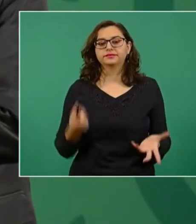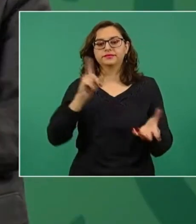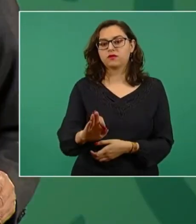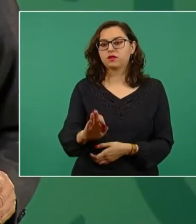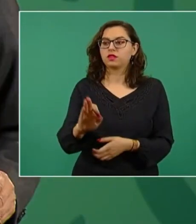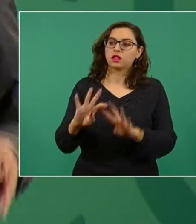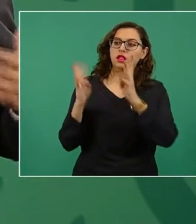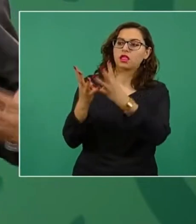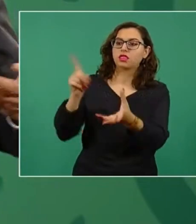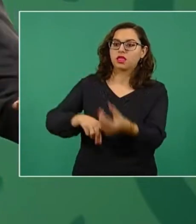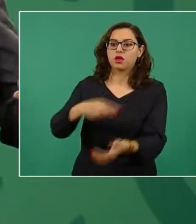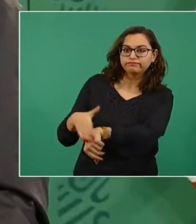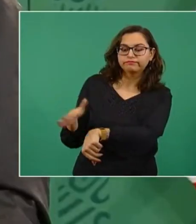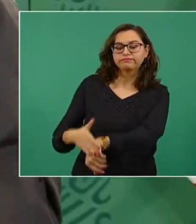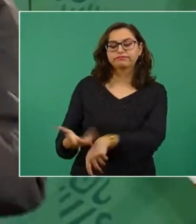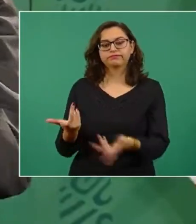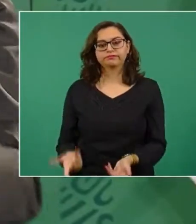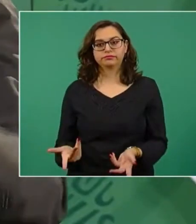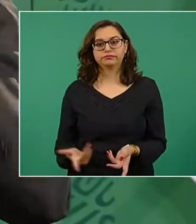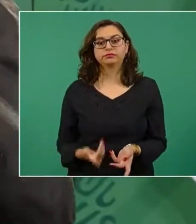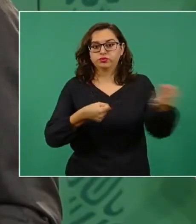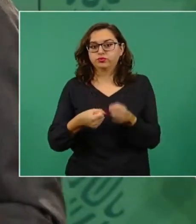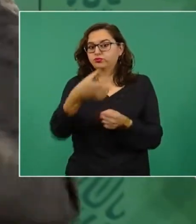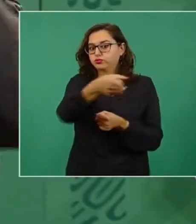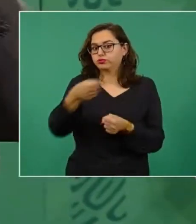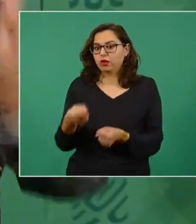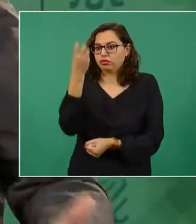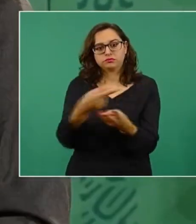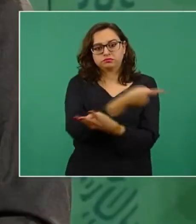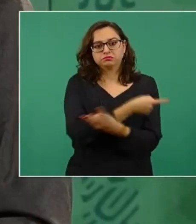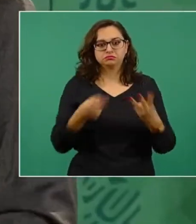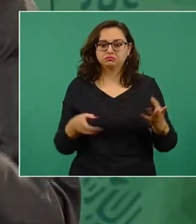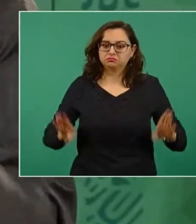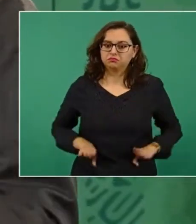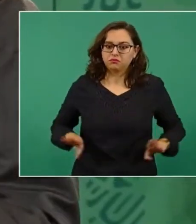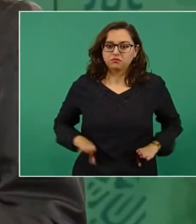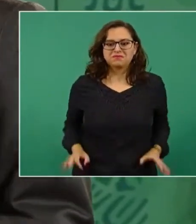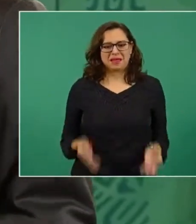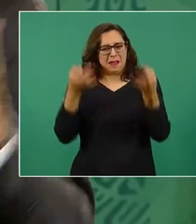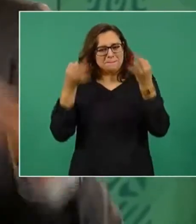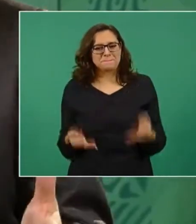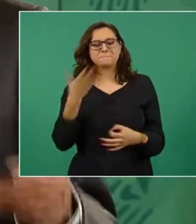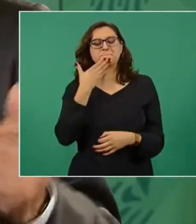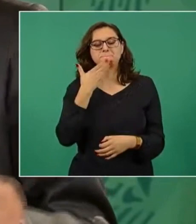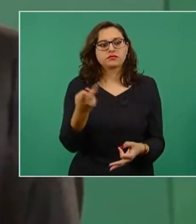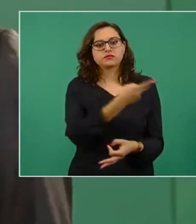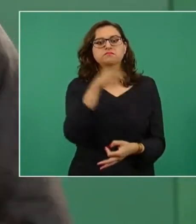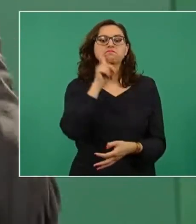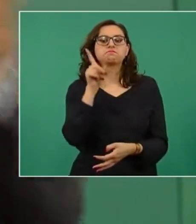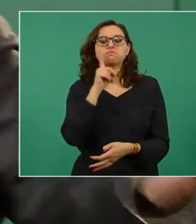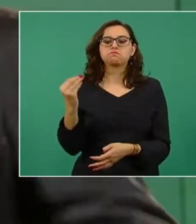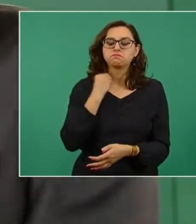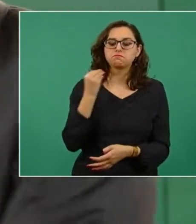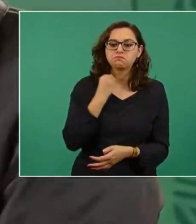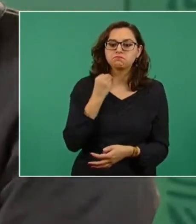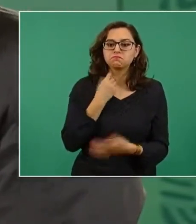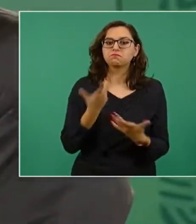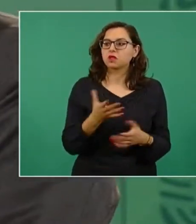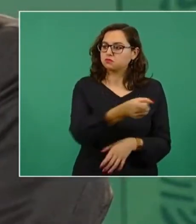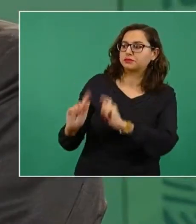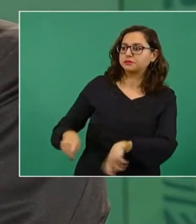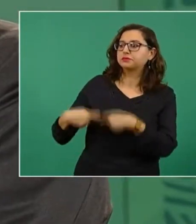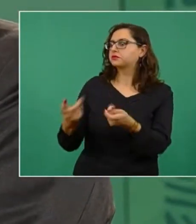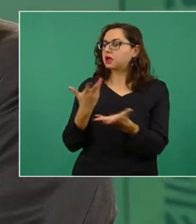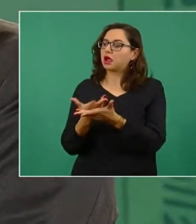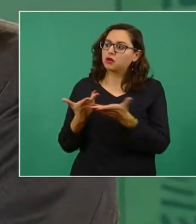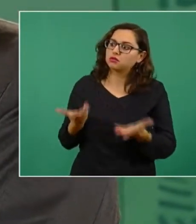de la Judicatura. Me tocó a mí proponer a tres, de primera dos mujeres y el maestro Bartiz, pero no los escucho. ¿Cuál es su